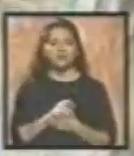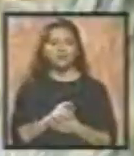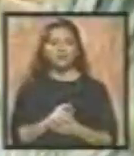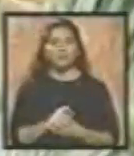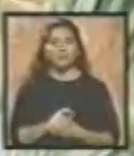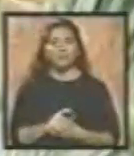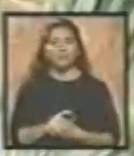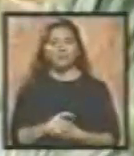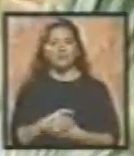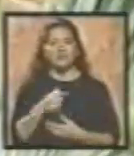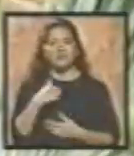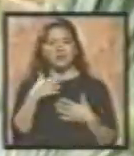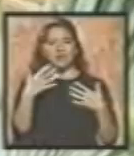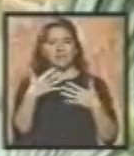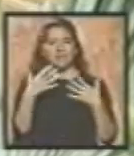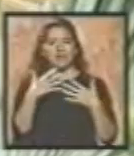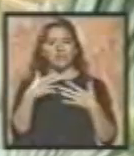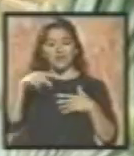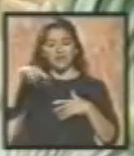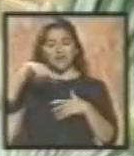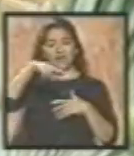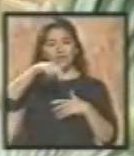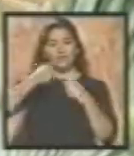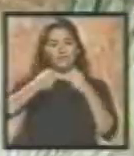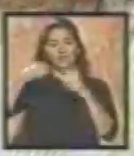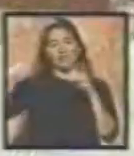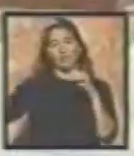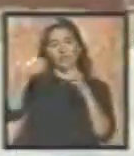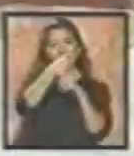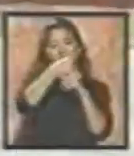Me da miedo que vaya a atropellar algún carro, ¿no?